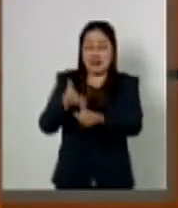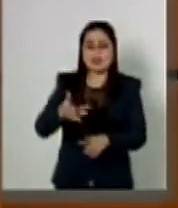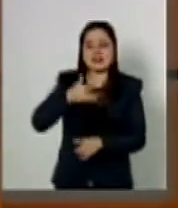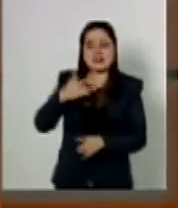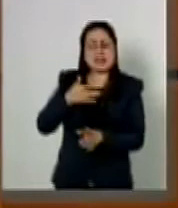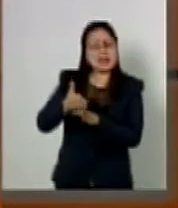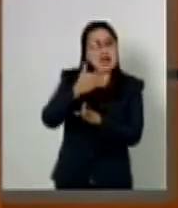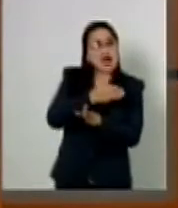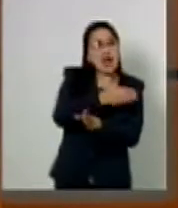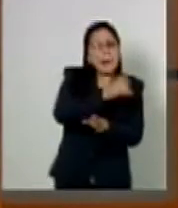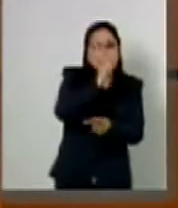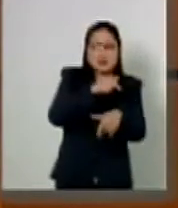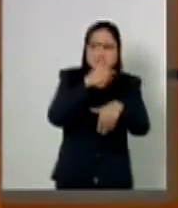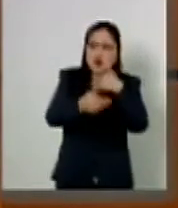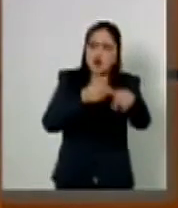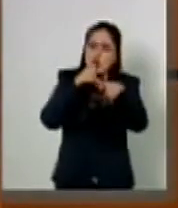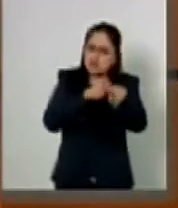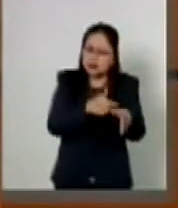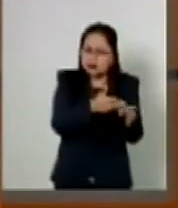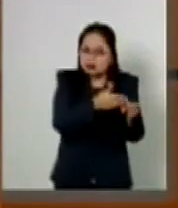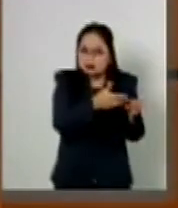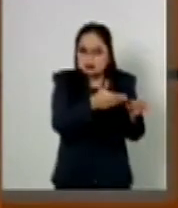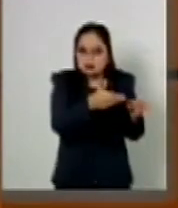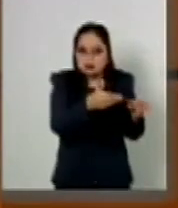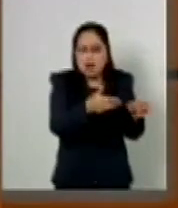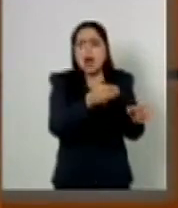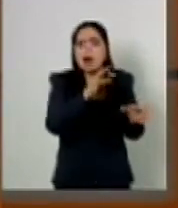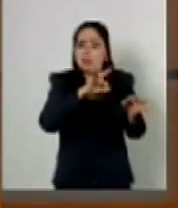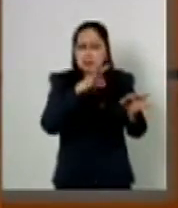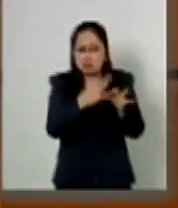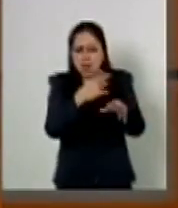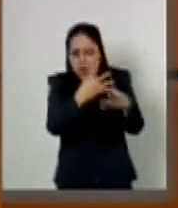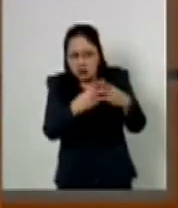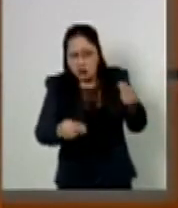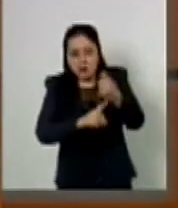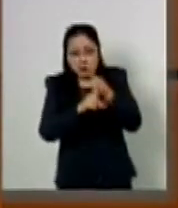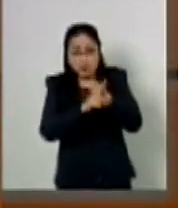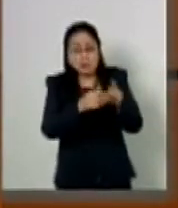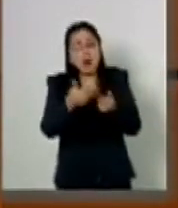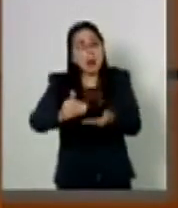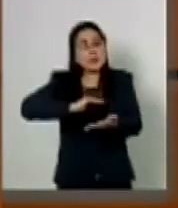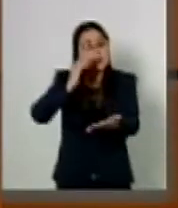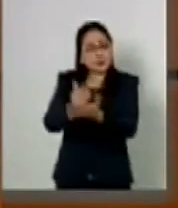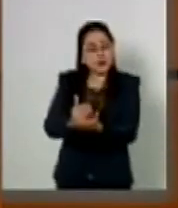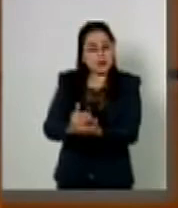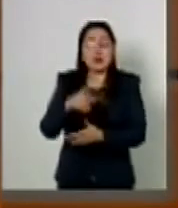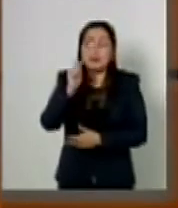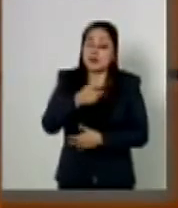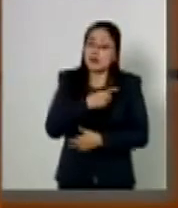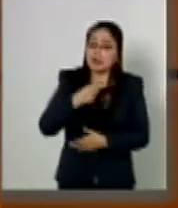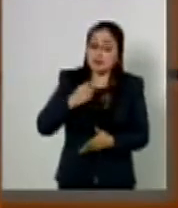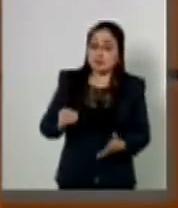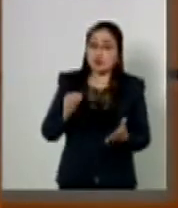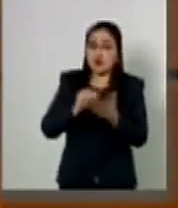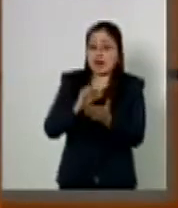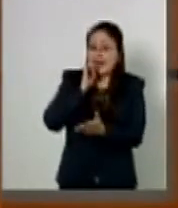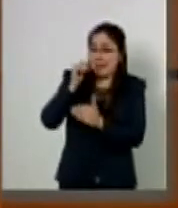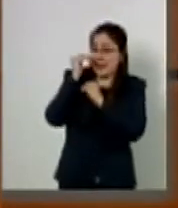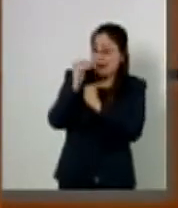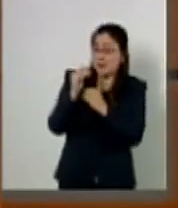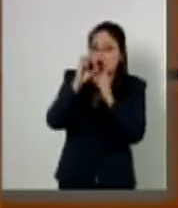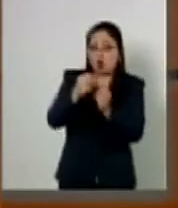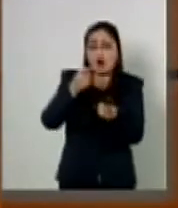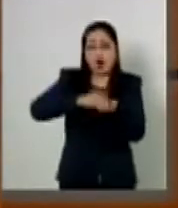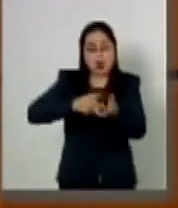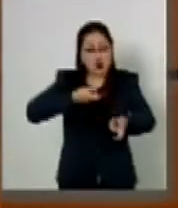las causas que le dieron origen, también debe analizarse la conveniencia de que no exista ningún límite o